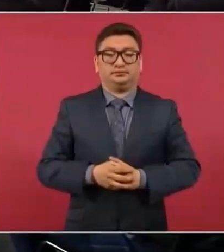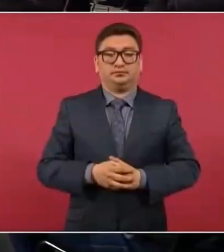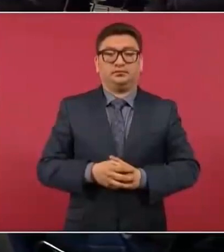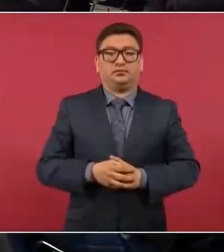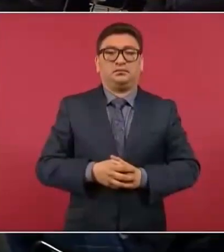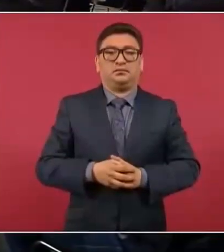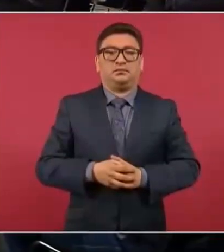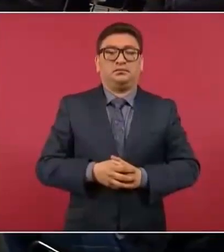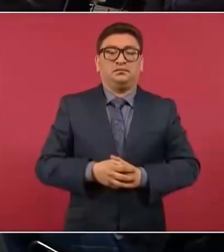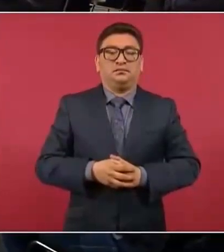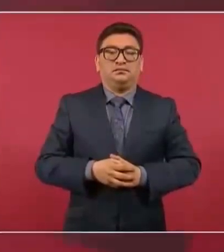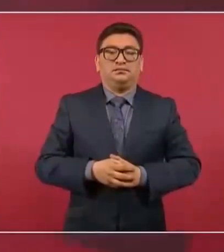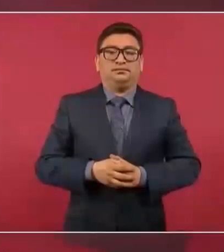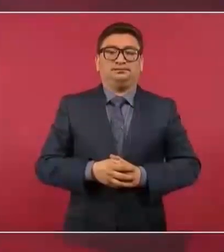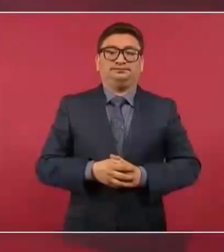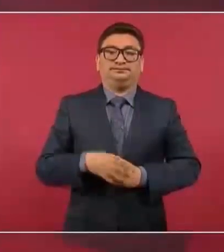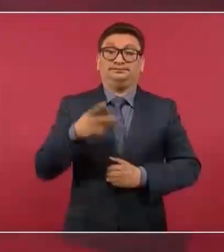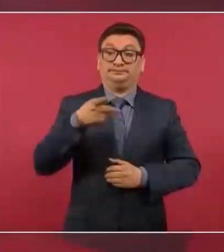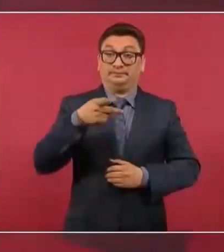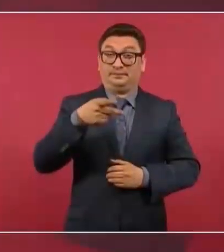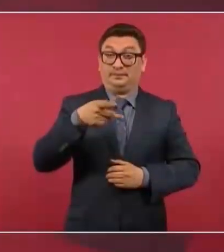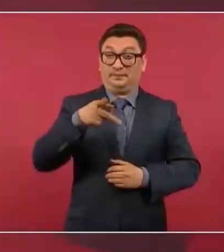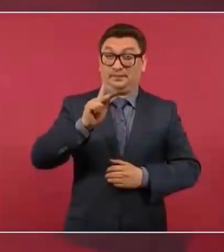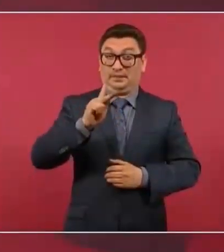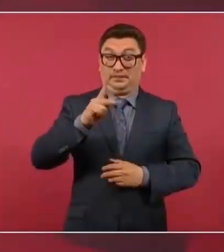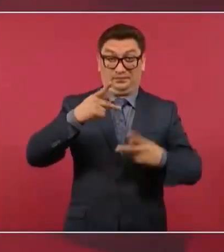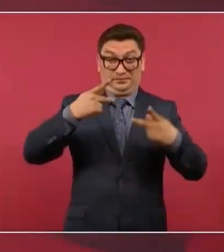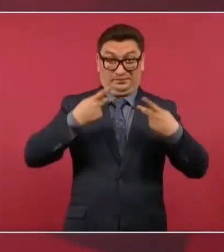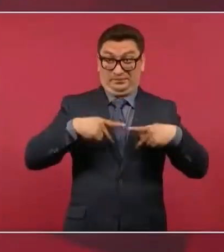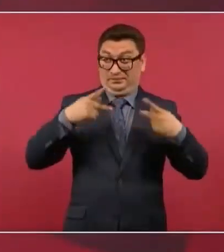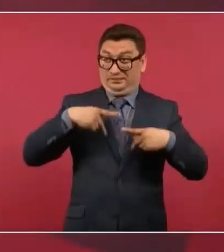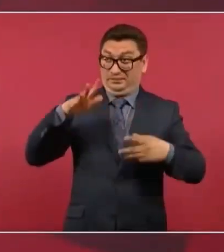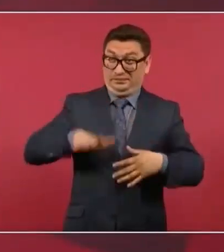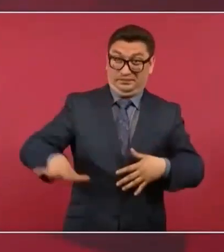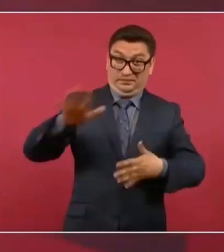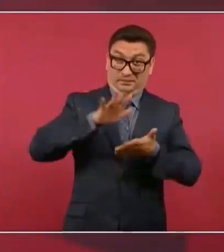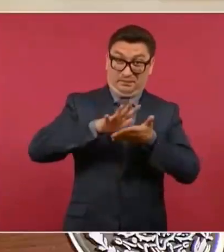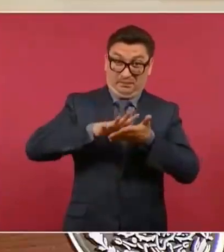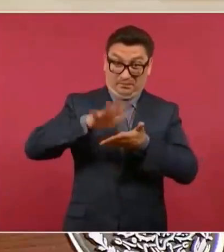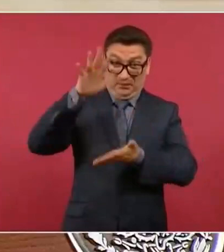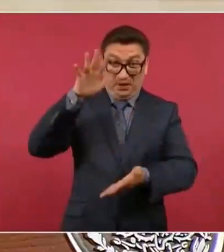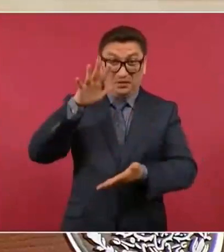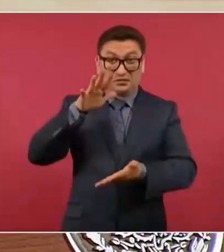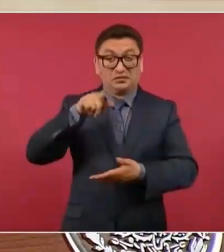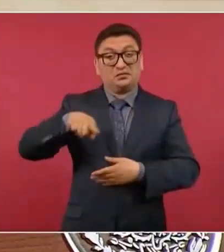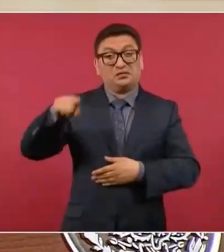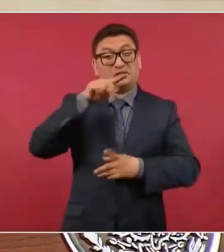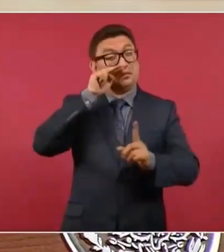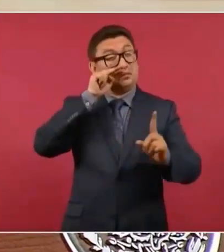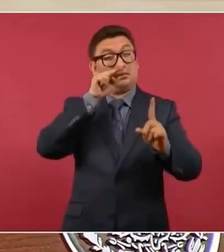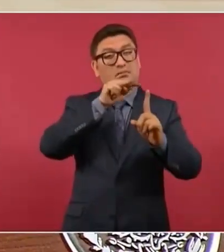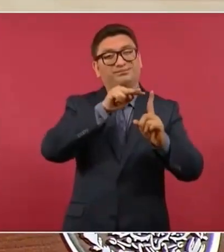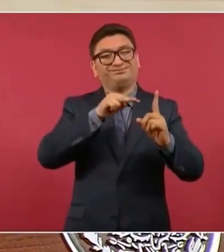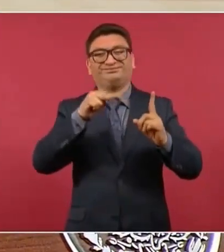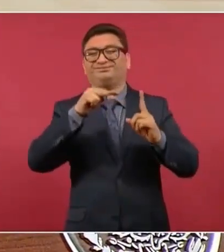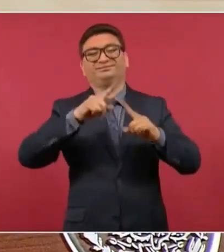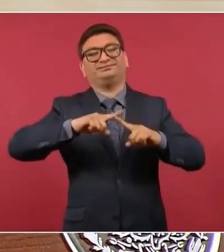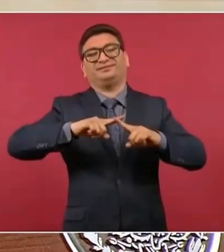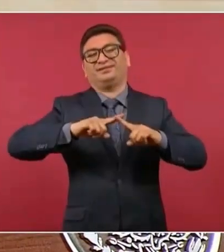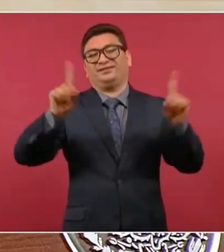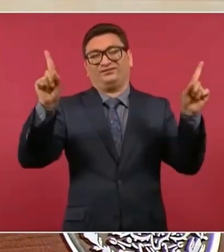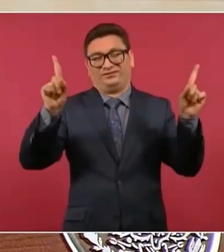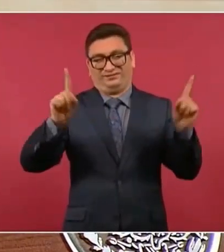Pero la mayoría de la gente tiene una visión completamente distinta